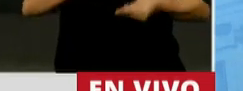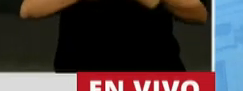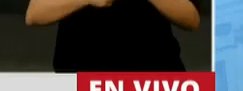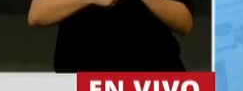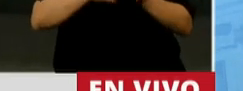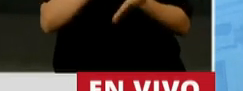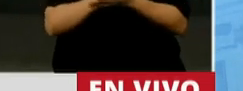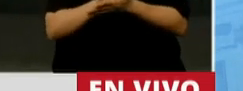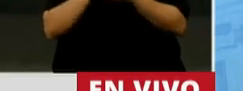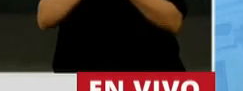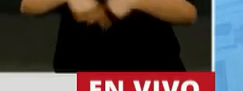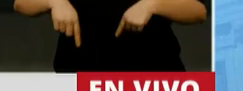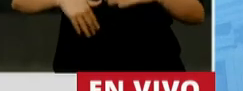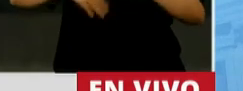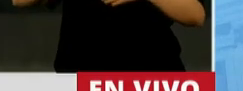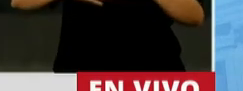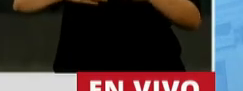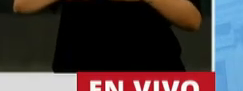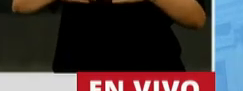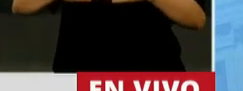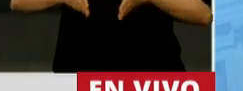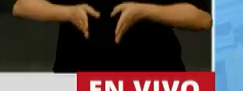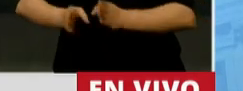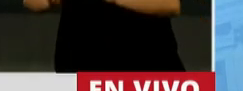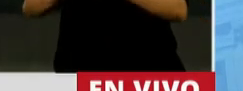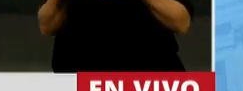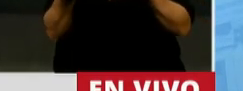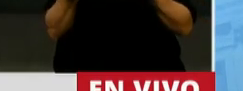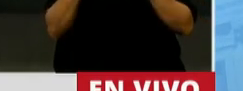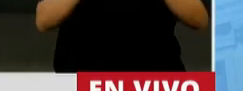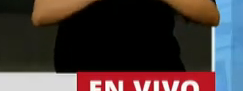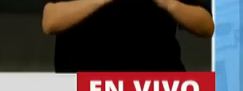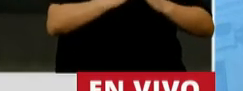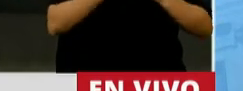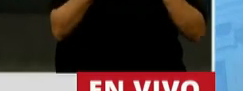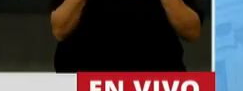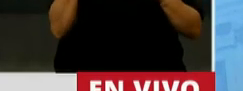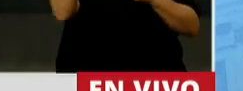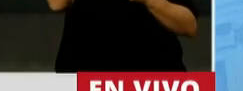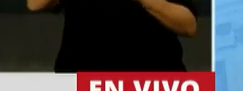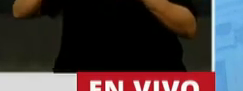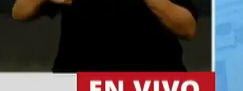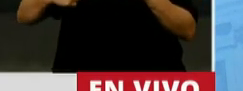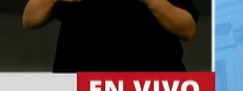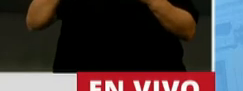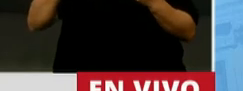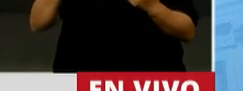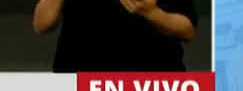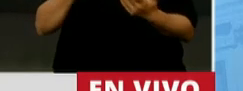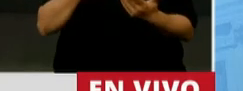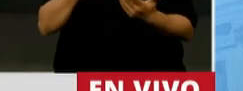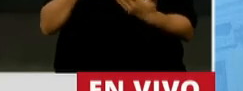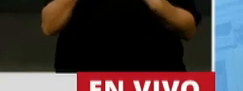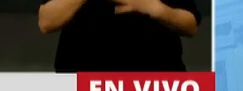obras de saneamiento, obras de rutas, especialmente viviendas, y especialmente, que es lo que más me